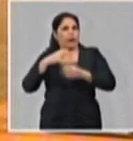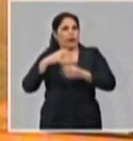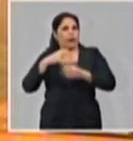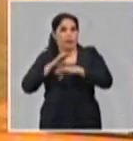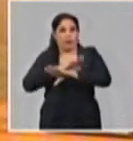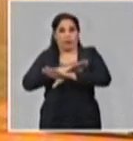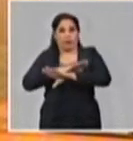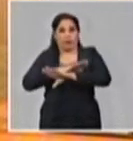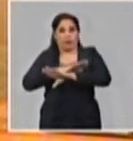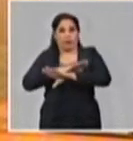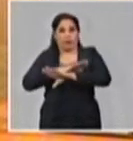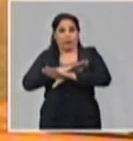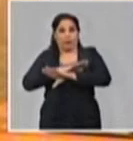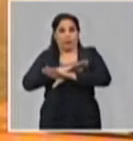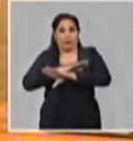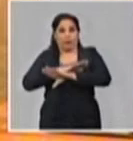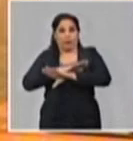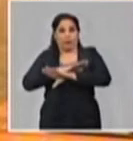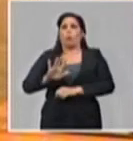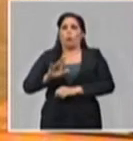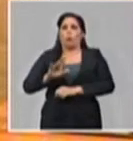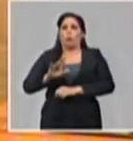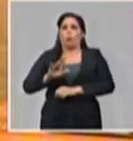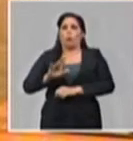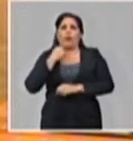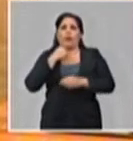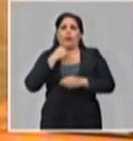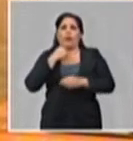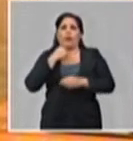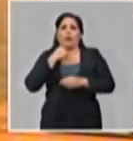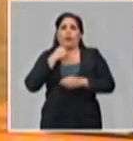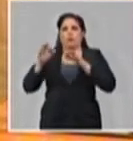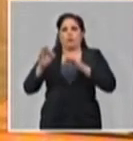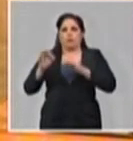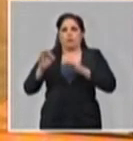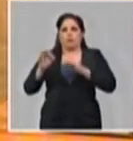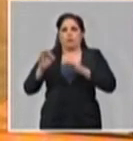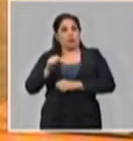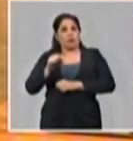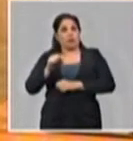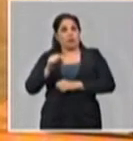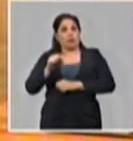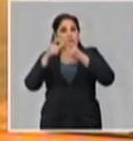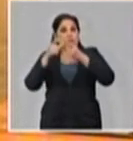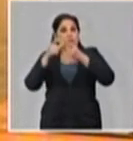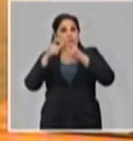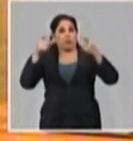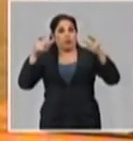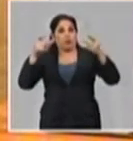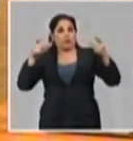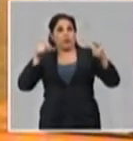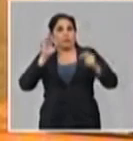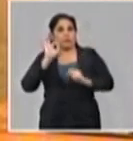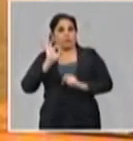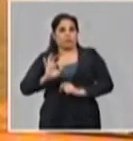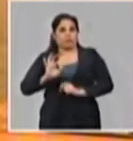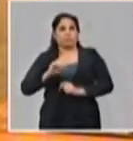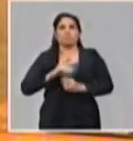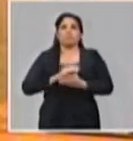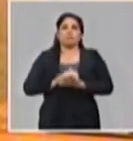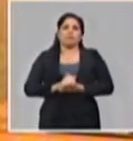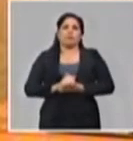tienen posibilidades o probabilidades de fallecer, lo cual ha ido aumentando, lo aumenta en la medida que,